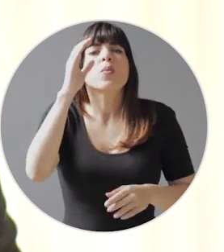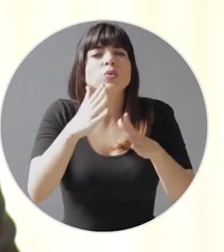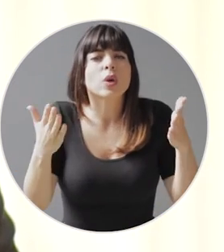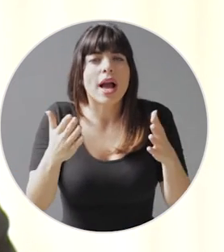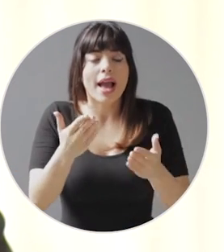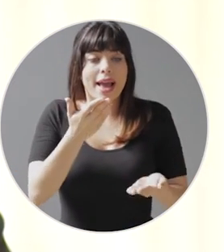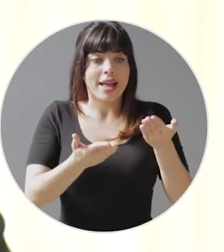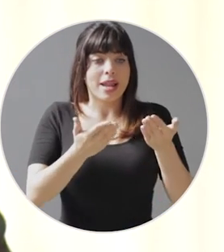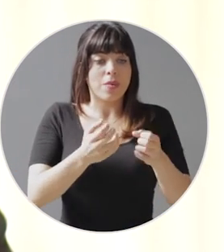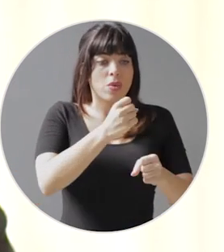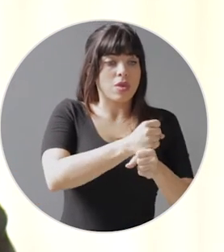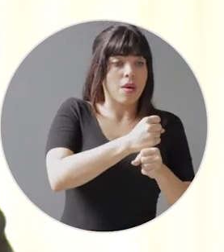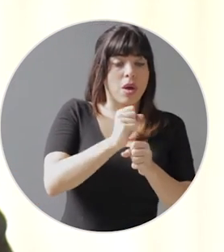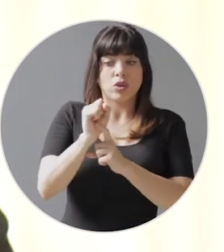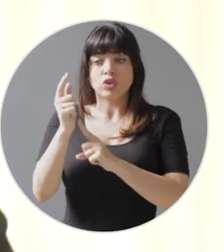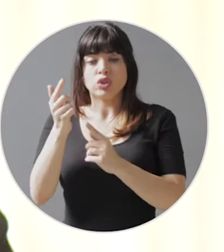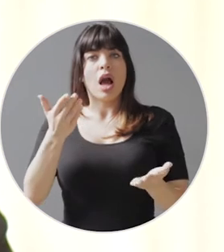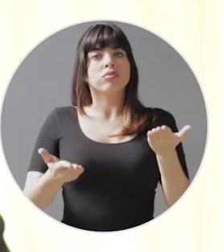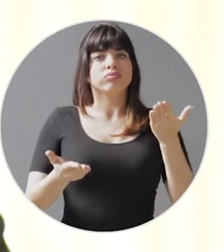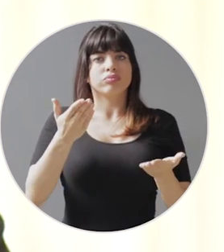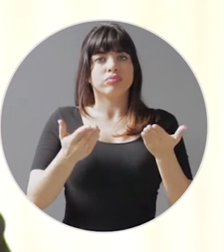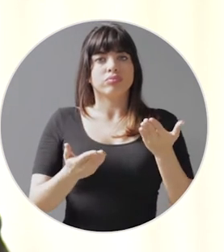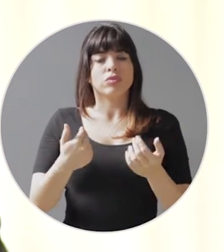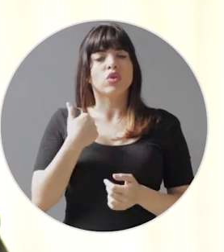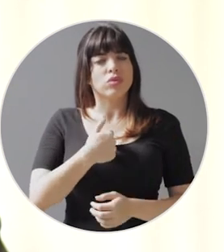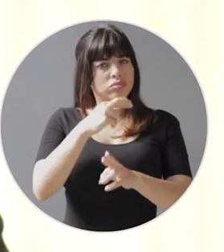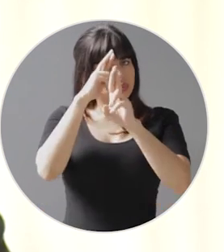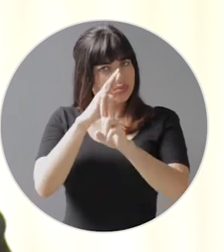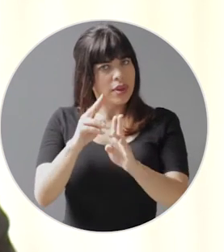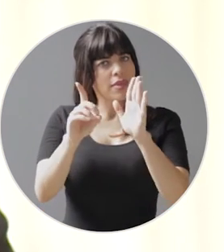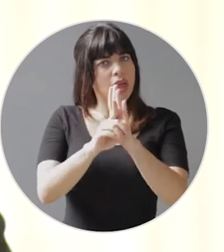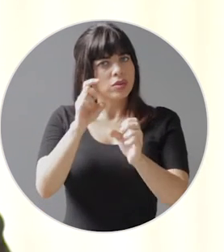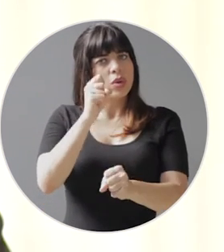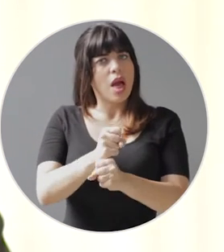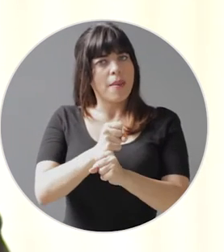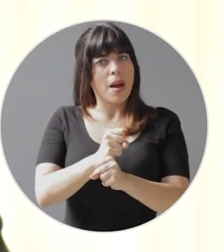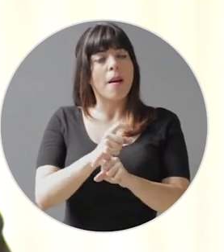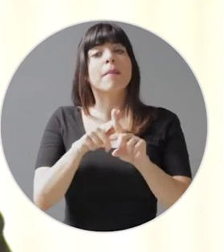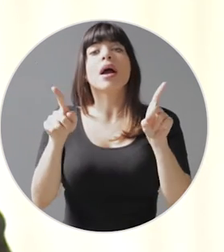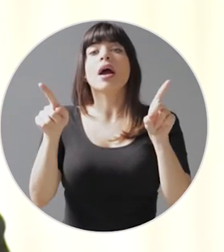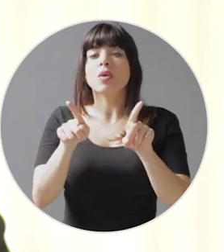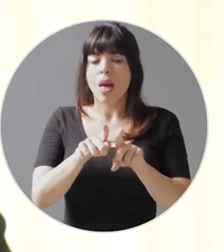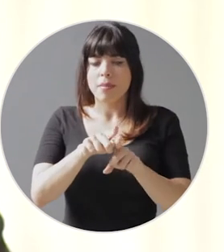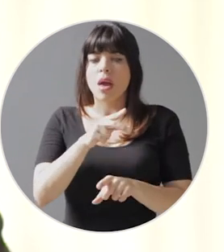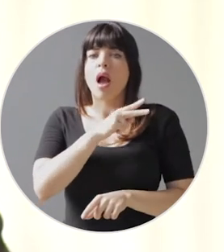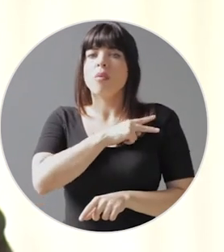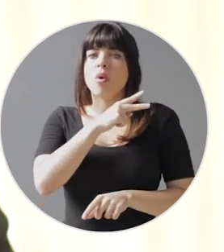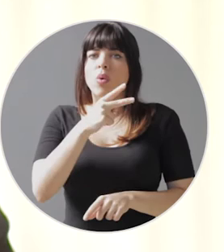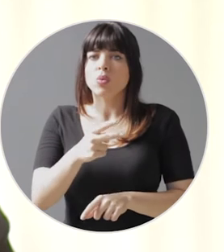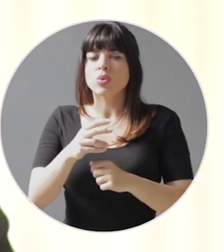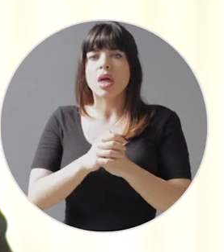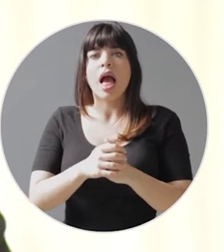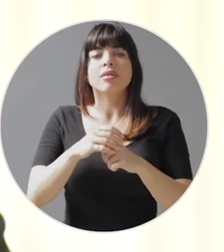laboral y social. Reafirmamos nuestro respeto por los derechos laborales, pero mantenemos la voluntad de eliminar abusos,